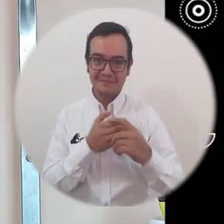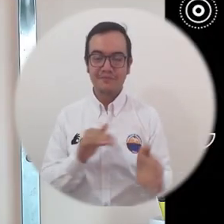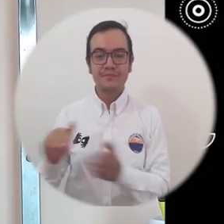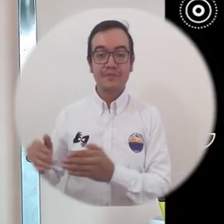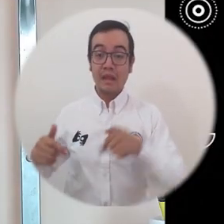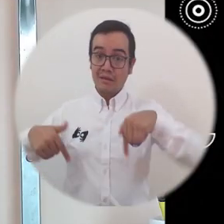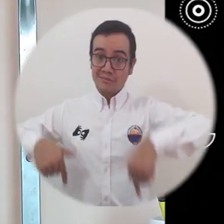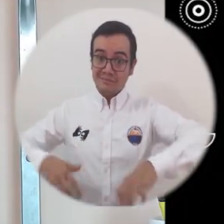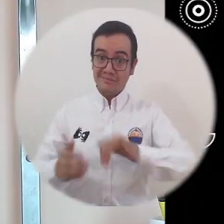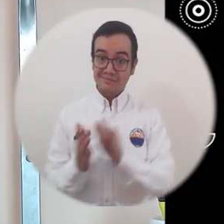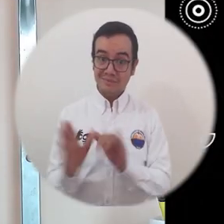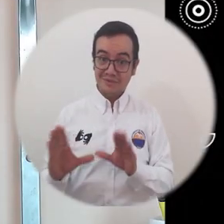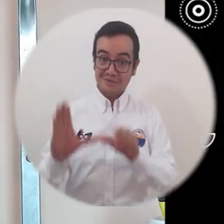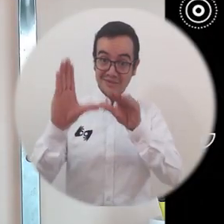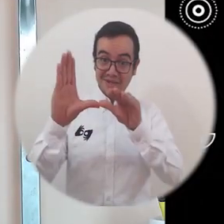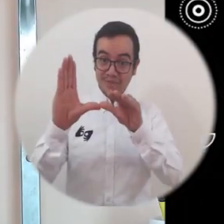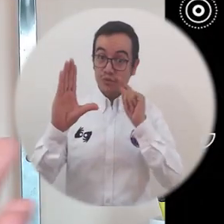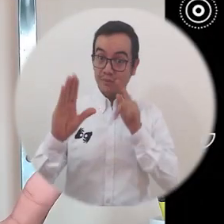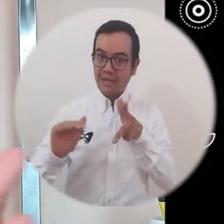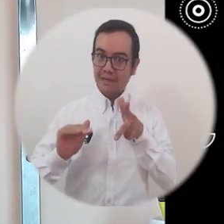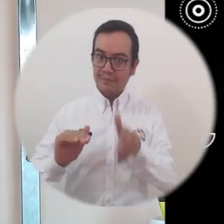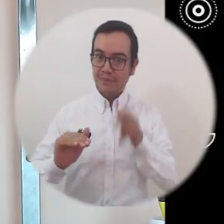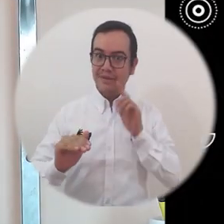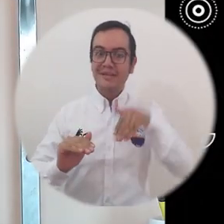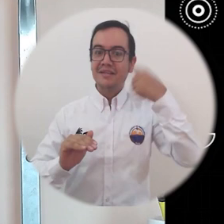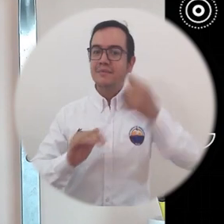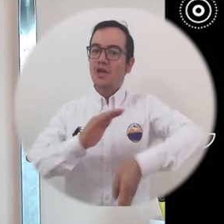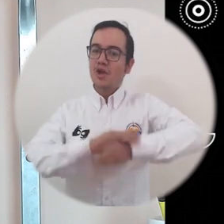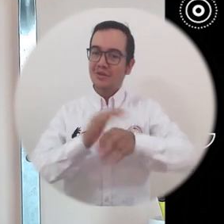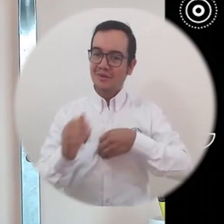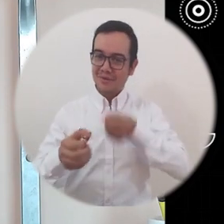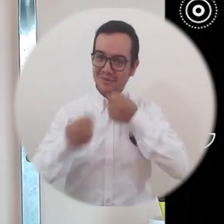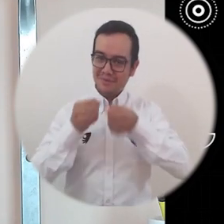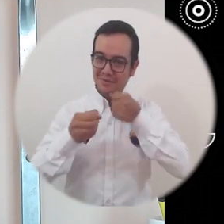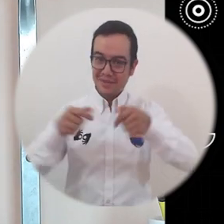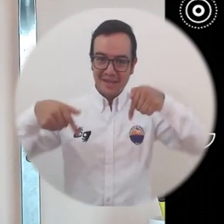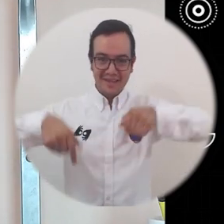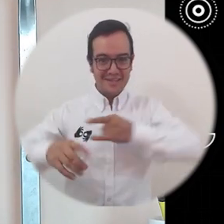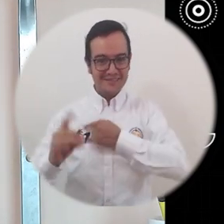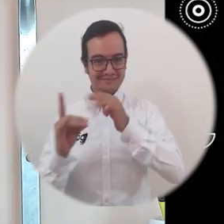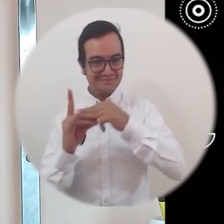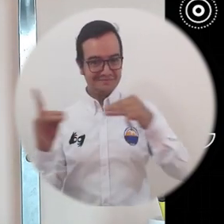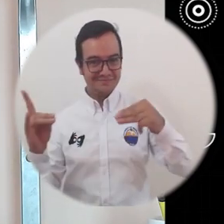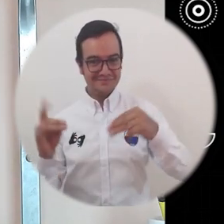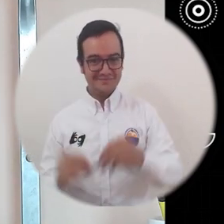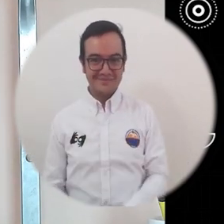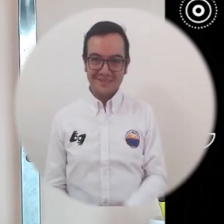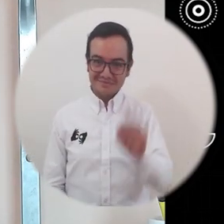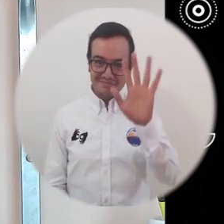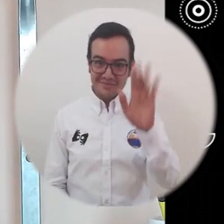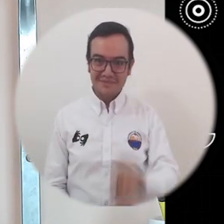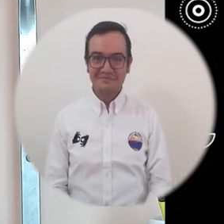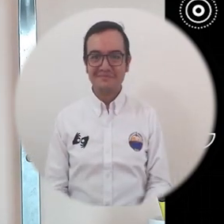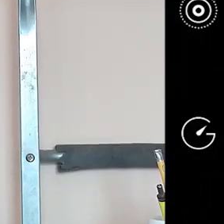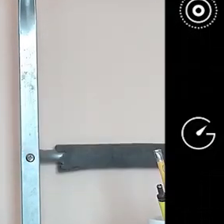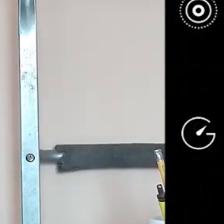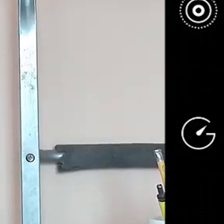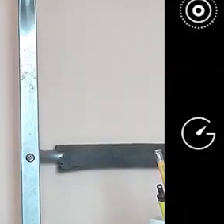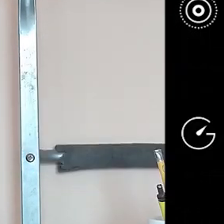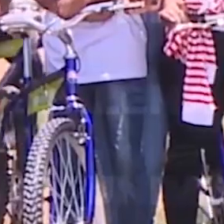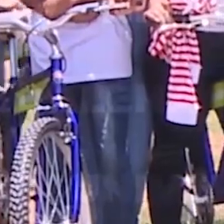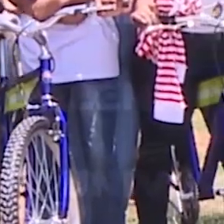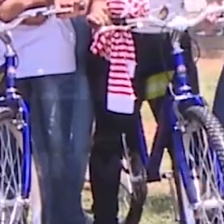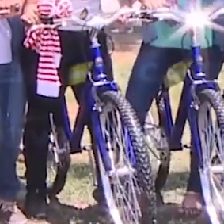estamos en el Campus TV vamos a una breve pausa y en segundos más notas de interés generadas desde nuestra alma mater ya regresamos